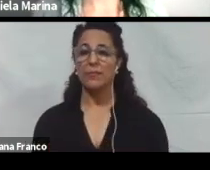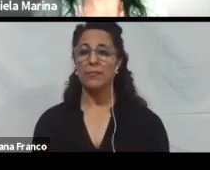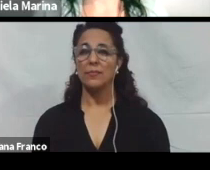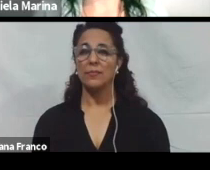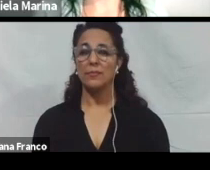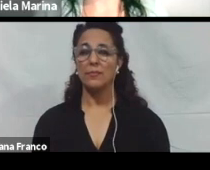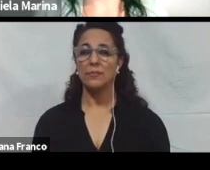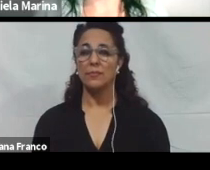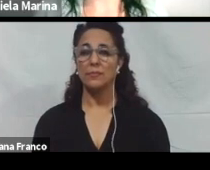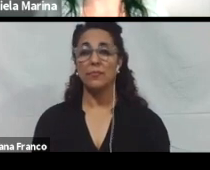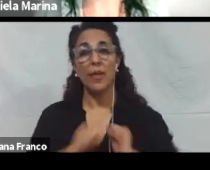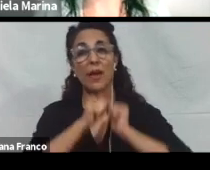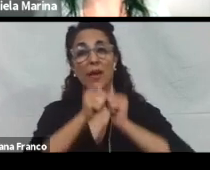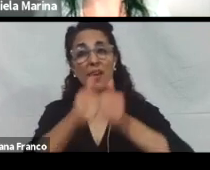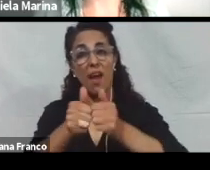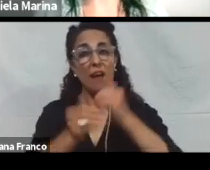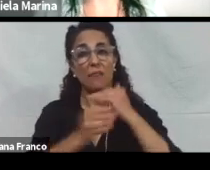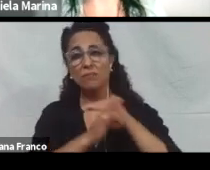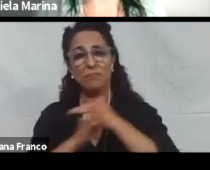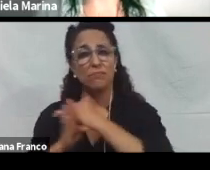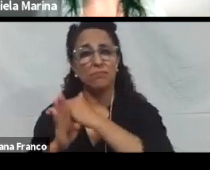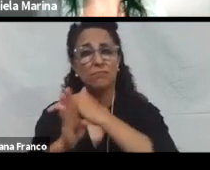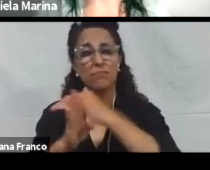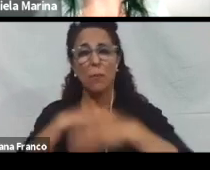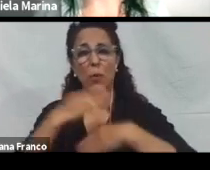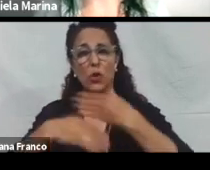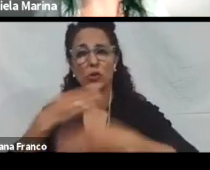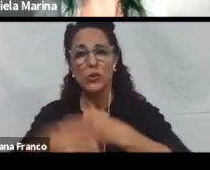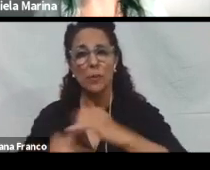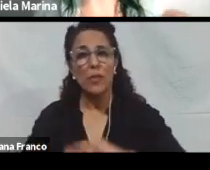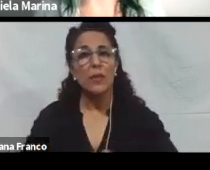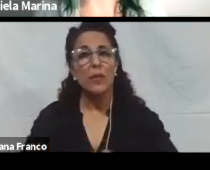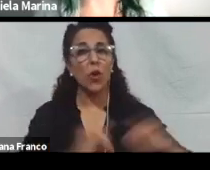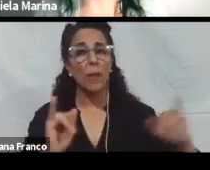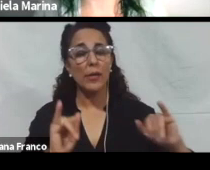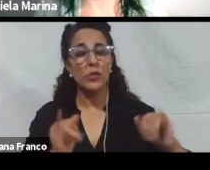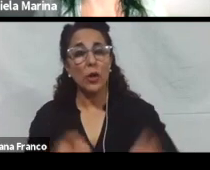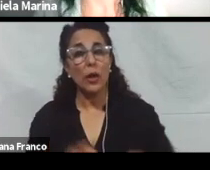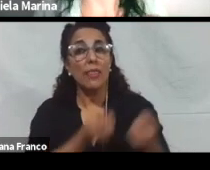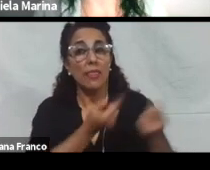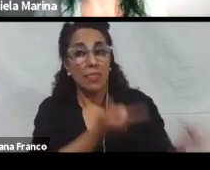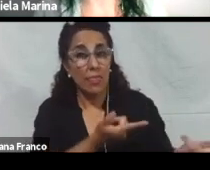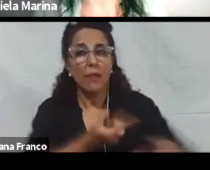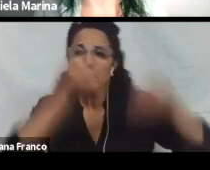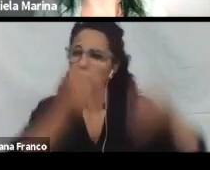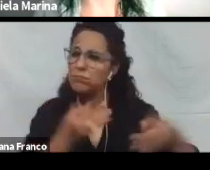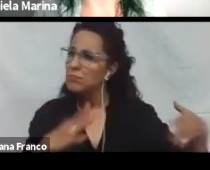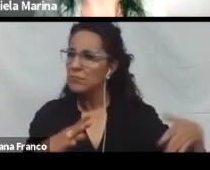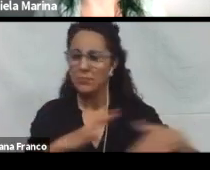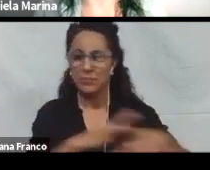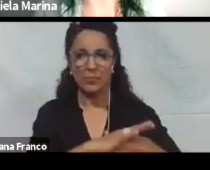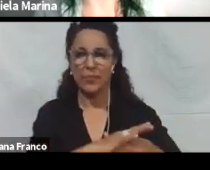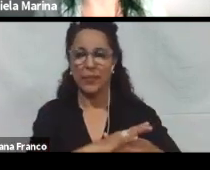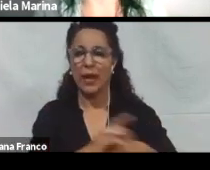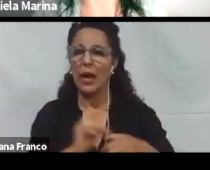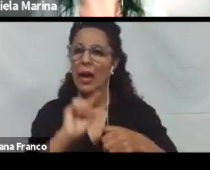Guiar el procesamiento de la información. Esto tiene que ver con brindar indicaciones explícitas de cada uno de los pasos que